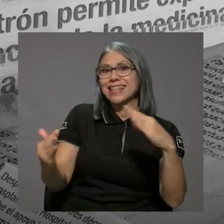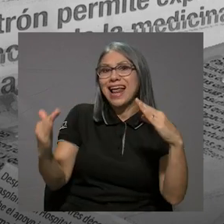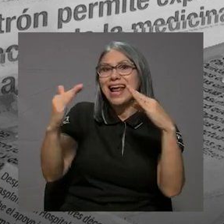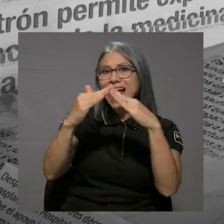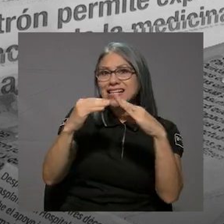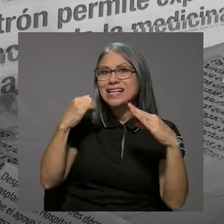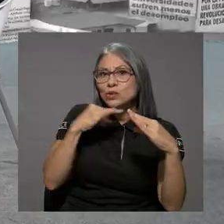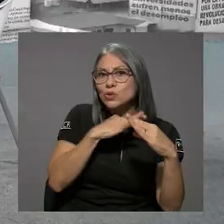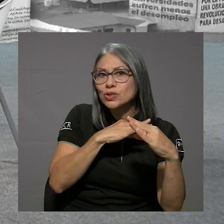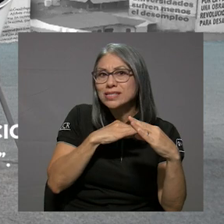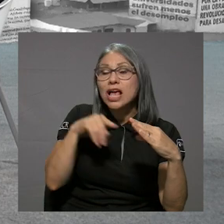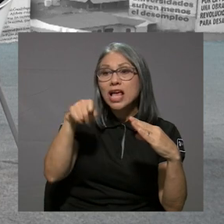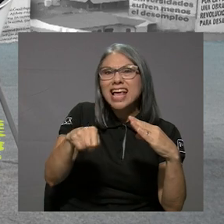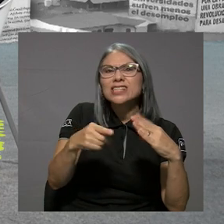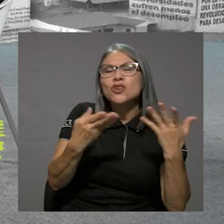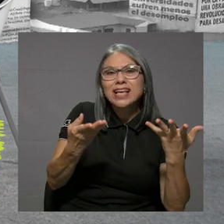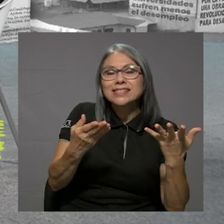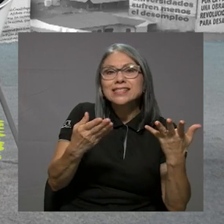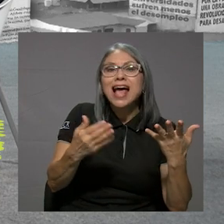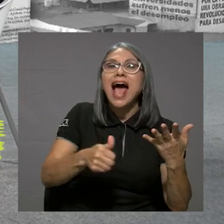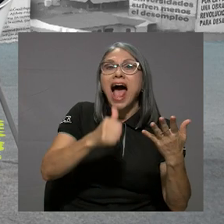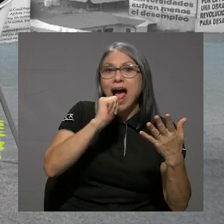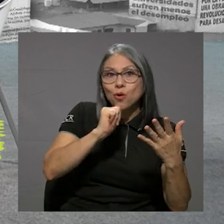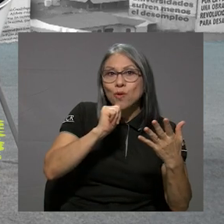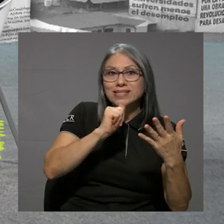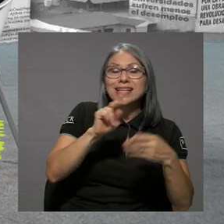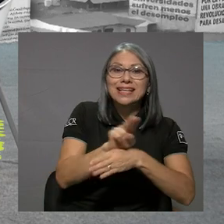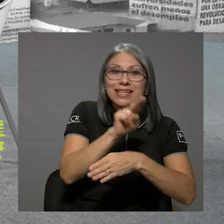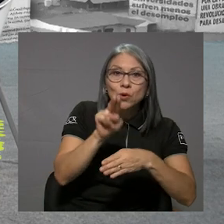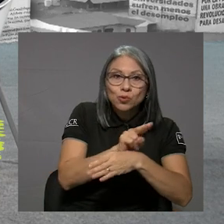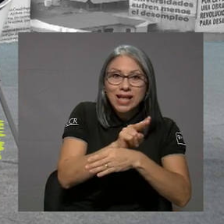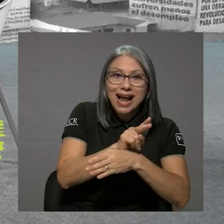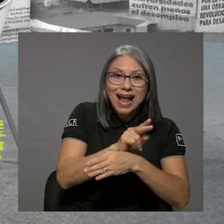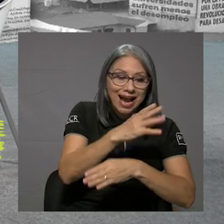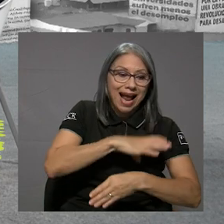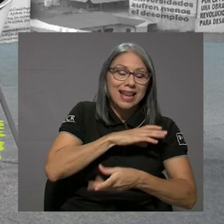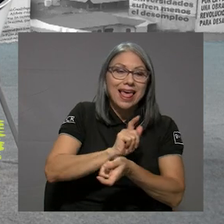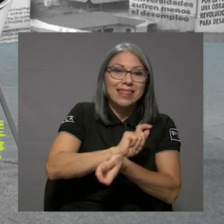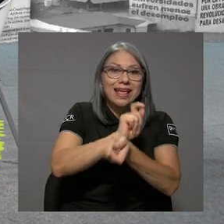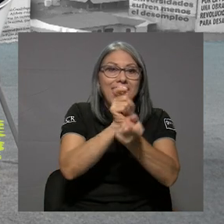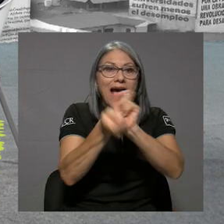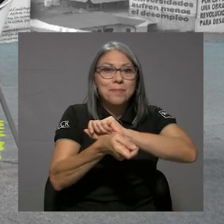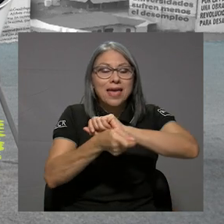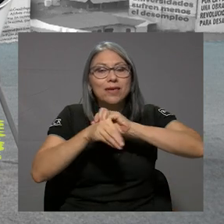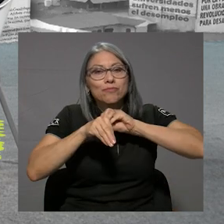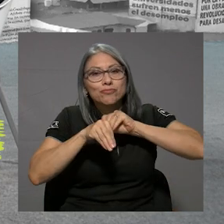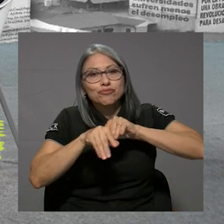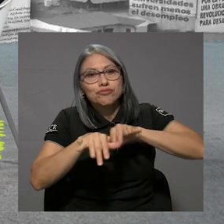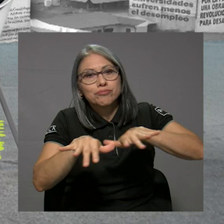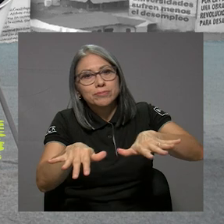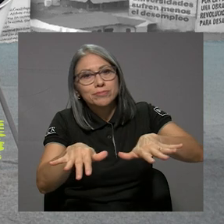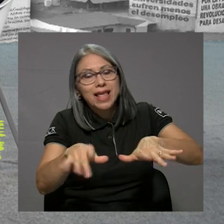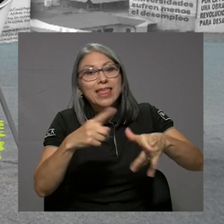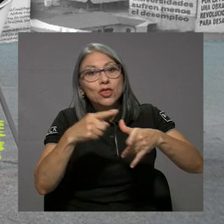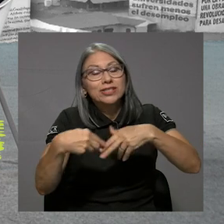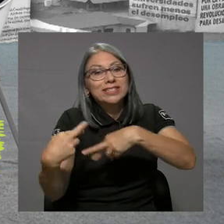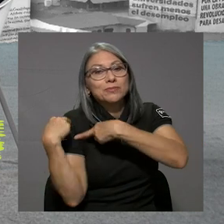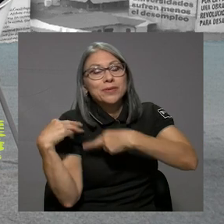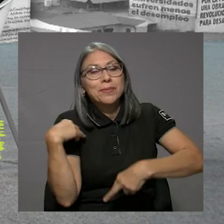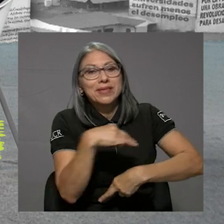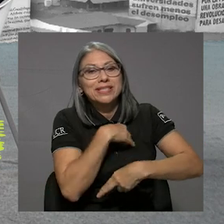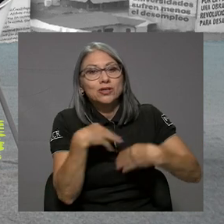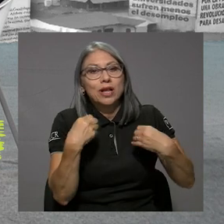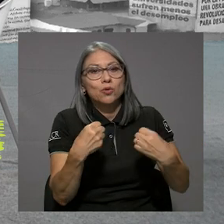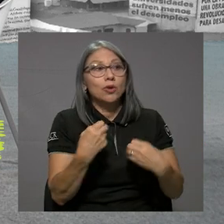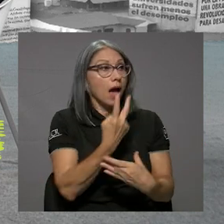residuales son aquellas que se consumen, que cambian de calidad y que se vierten. Entonces, tiene responsabilidad el Ministerio de Salud. Y las